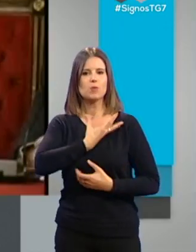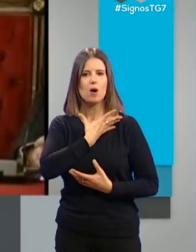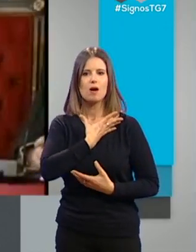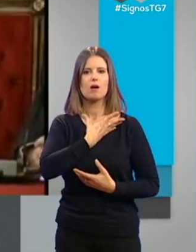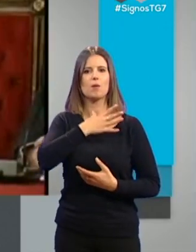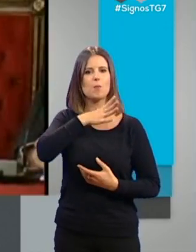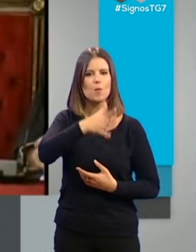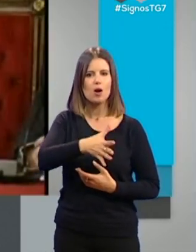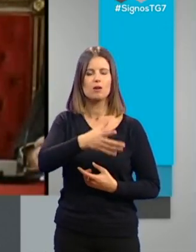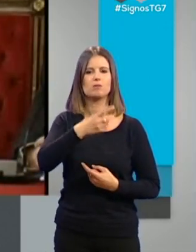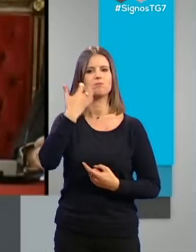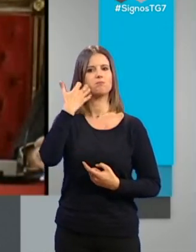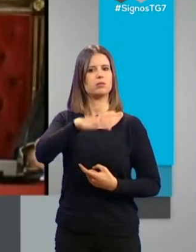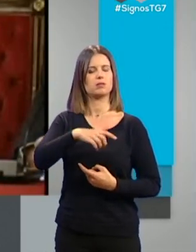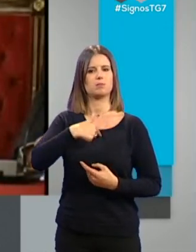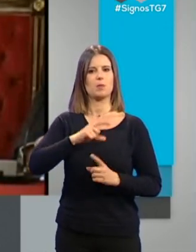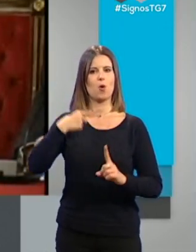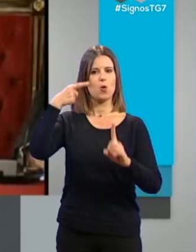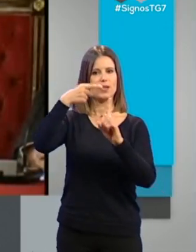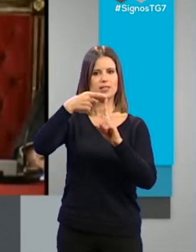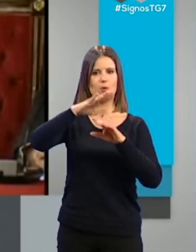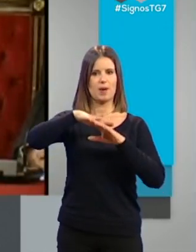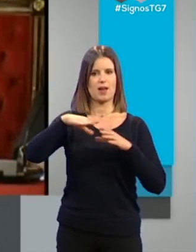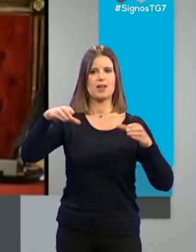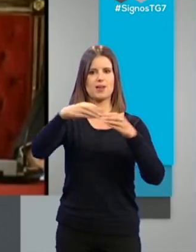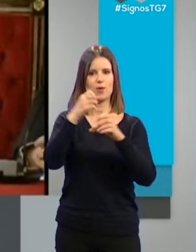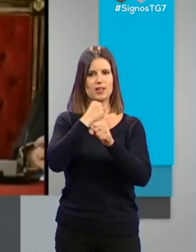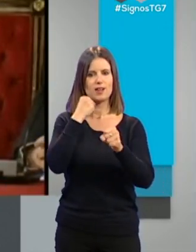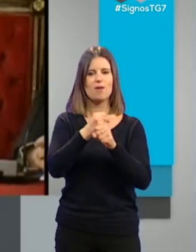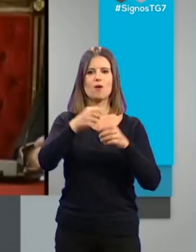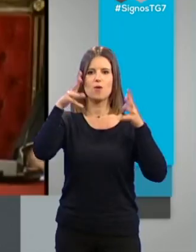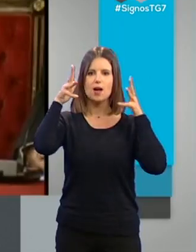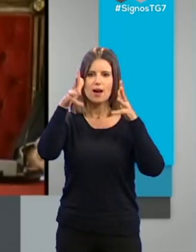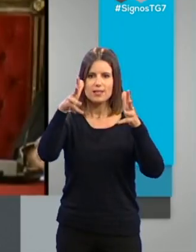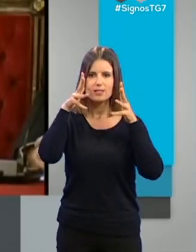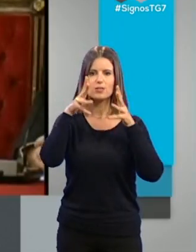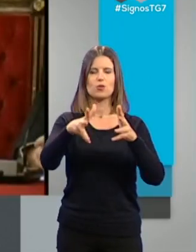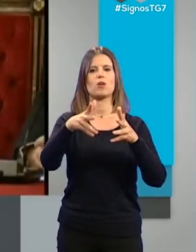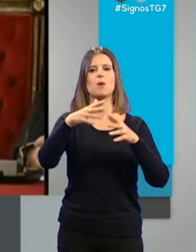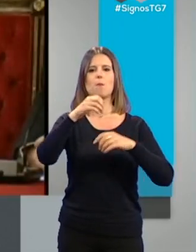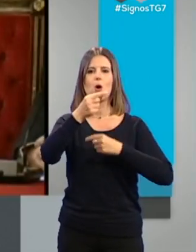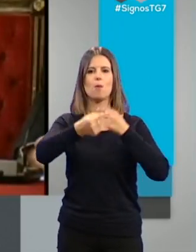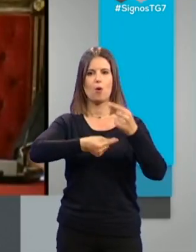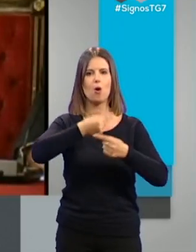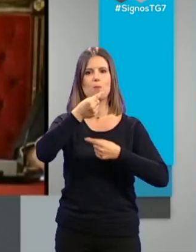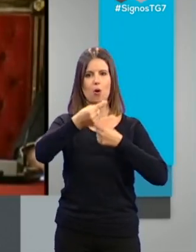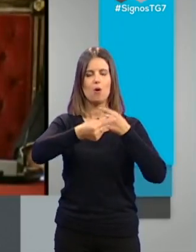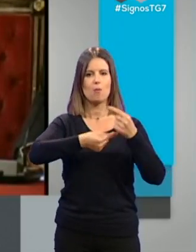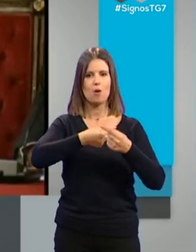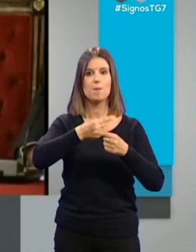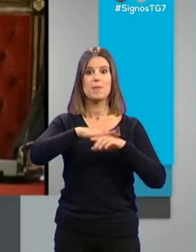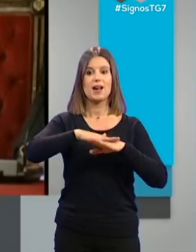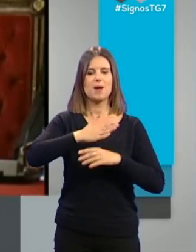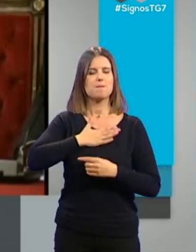singular reto para el equipo de trabajo y asesores que se irá configurando y para mí